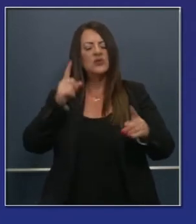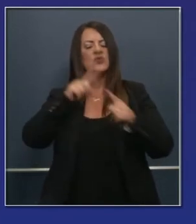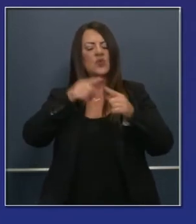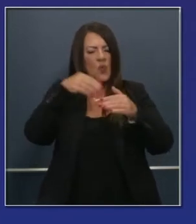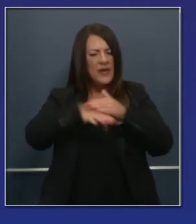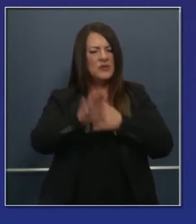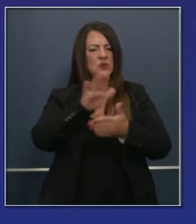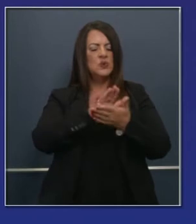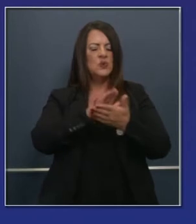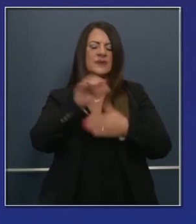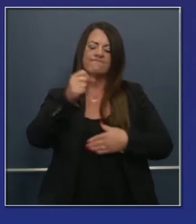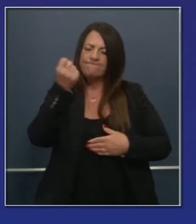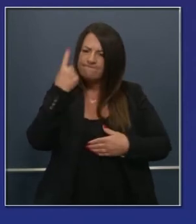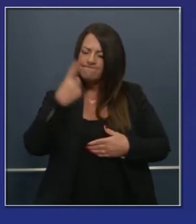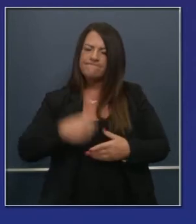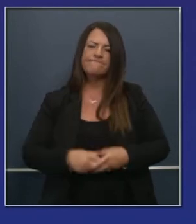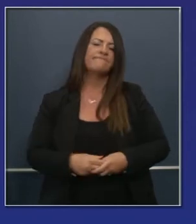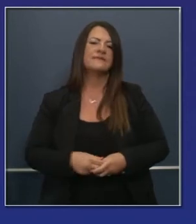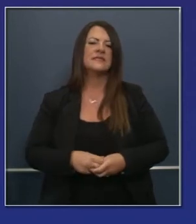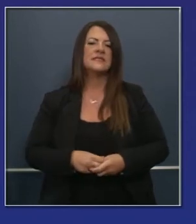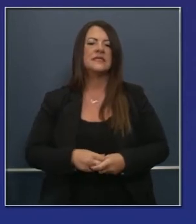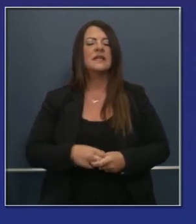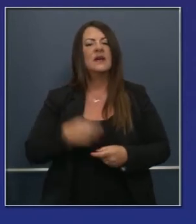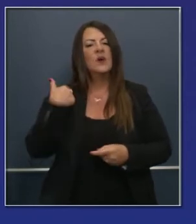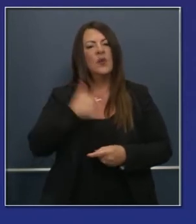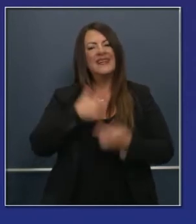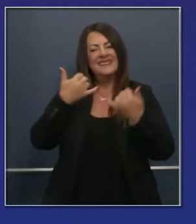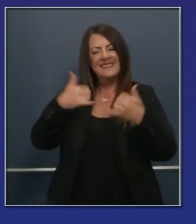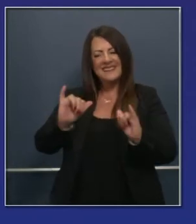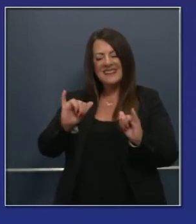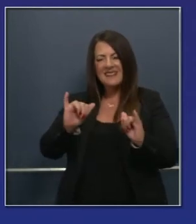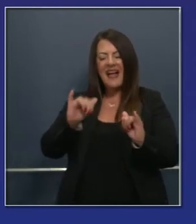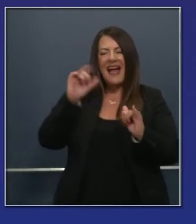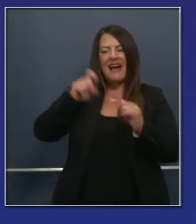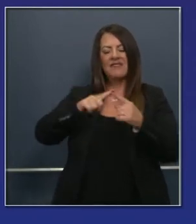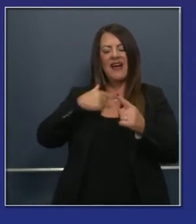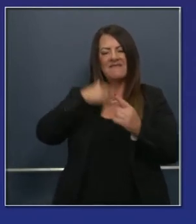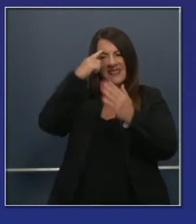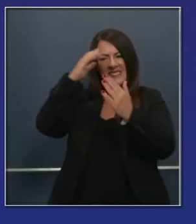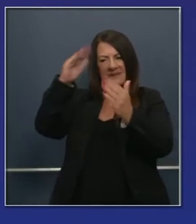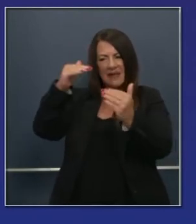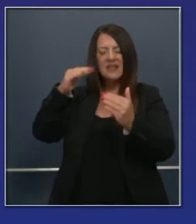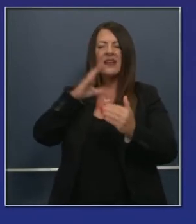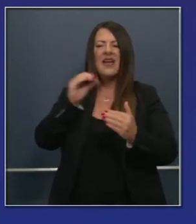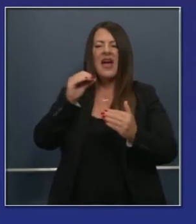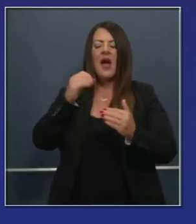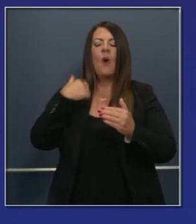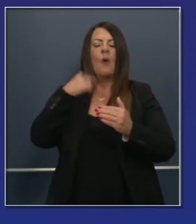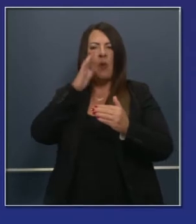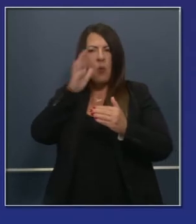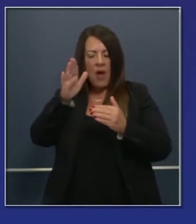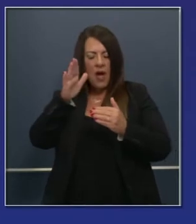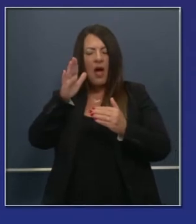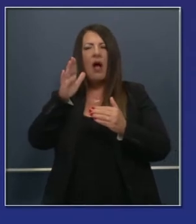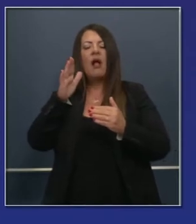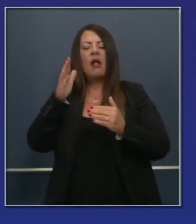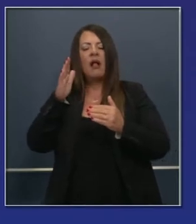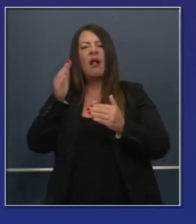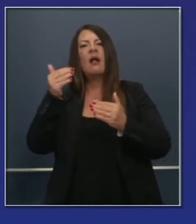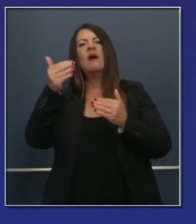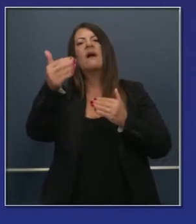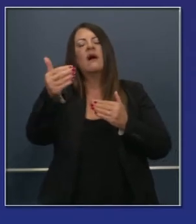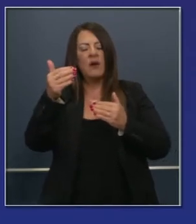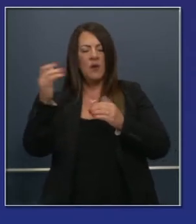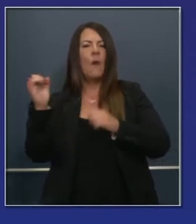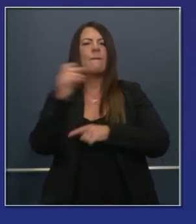esa manera virtual es subóptima. Pero la expectativa y la anticipación es que volveremos al